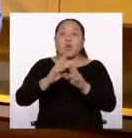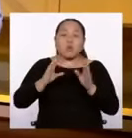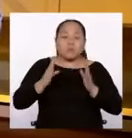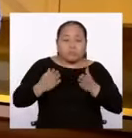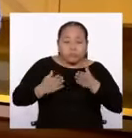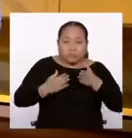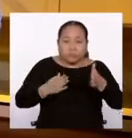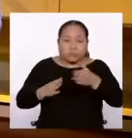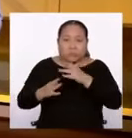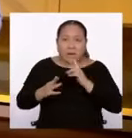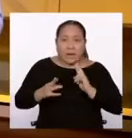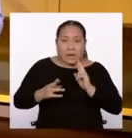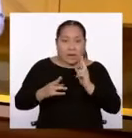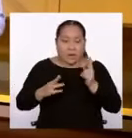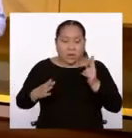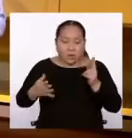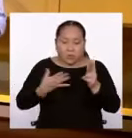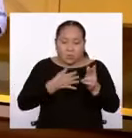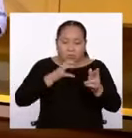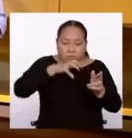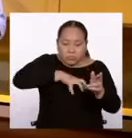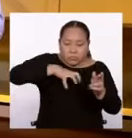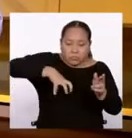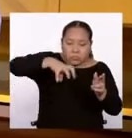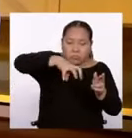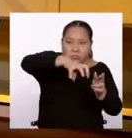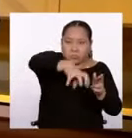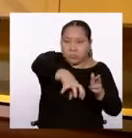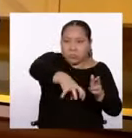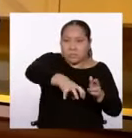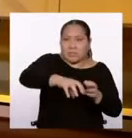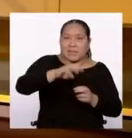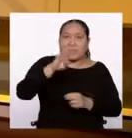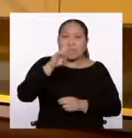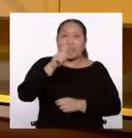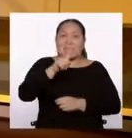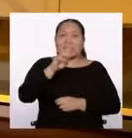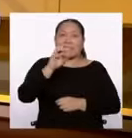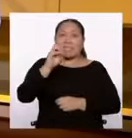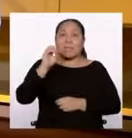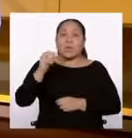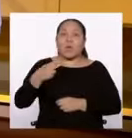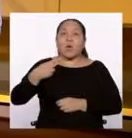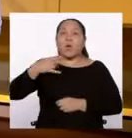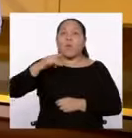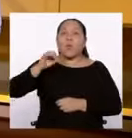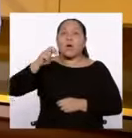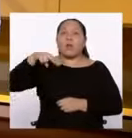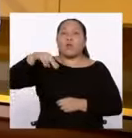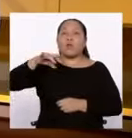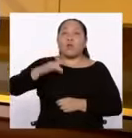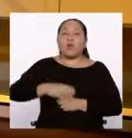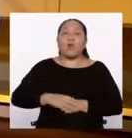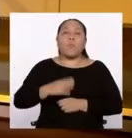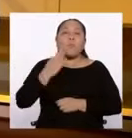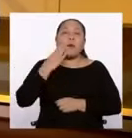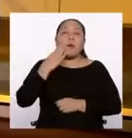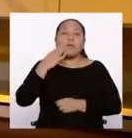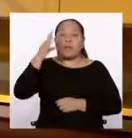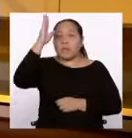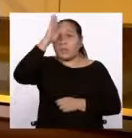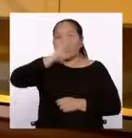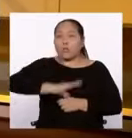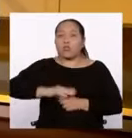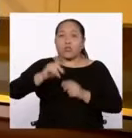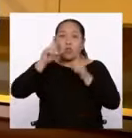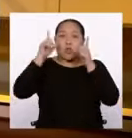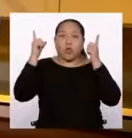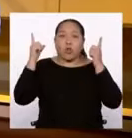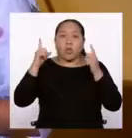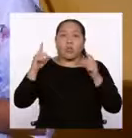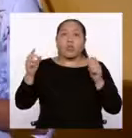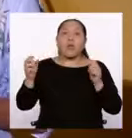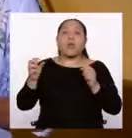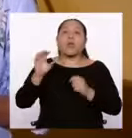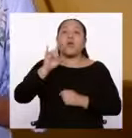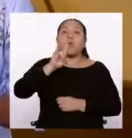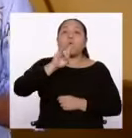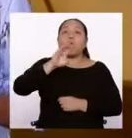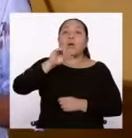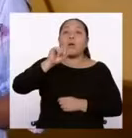comunidades a lo largo de los departamentos de Huánuco, Madre de Dios, Loreto y Ucayali.